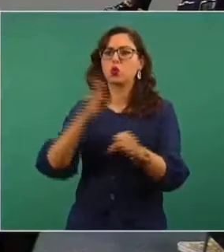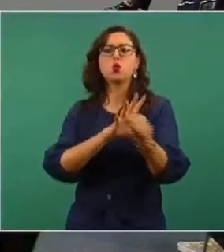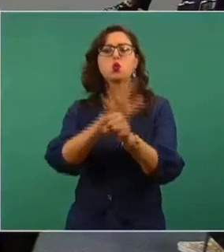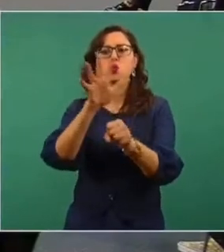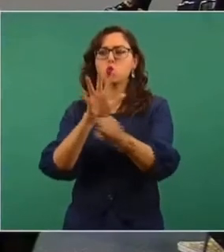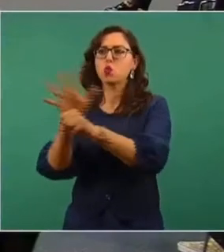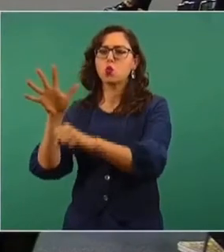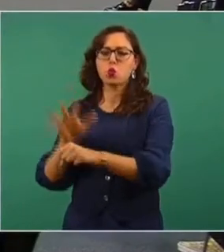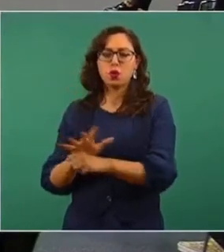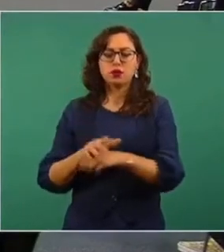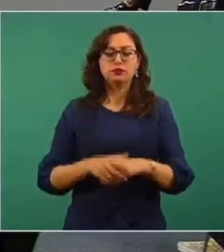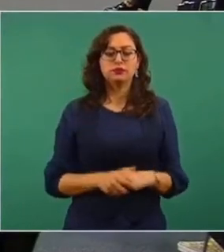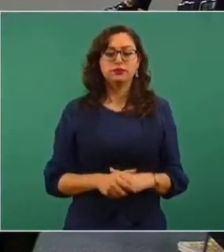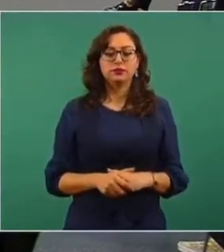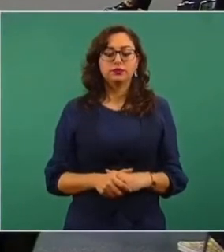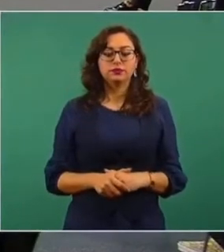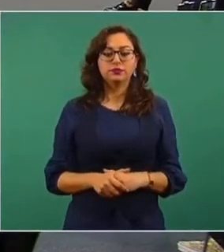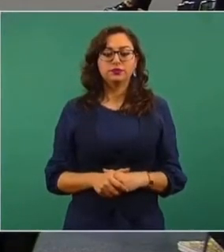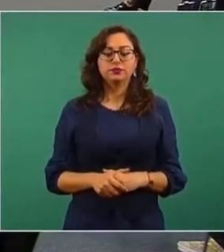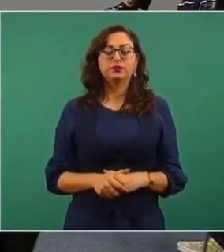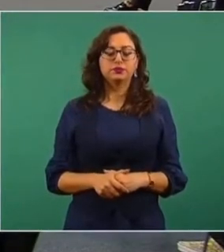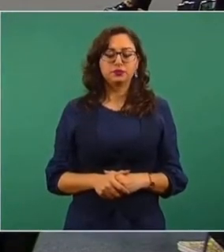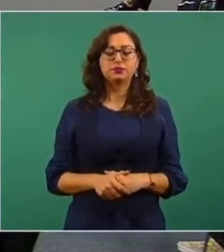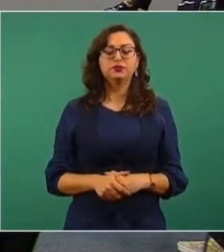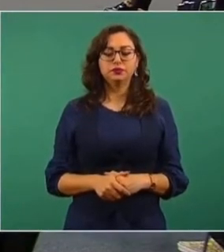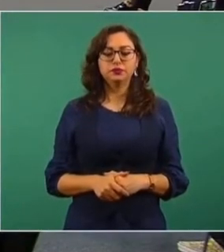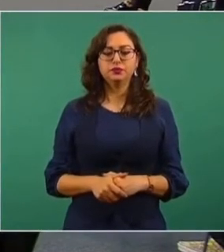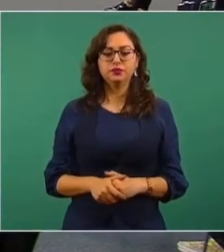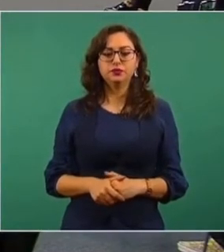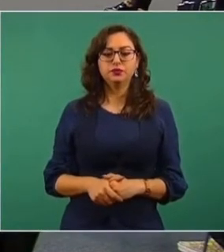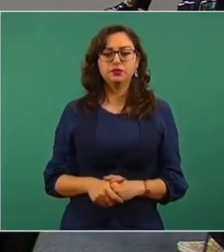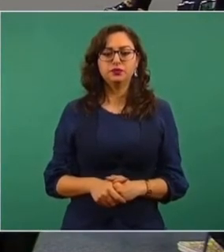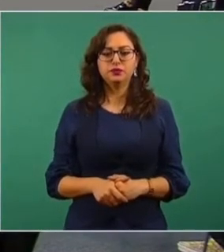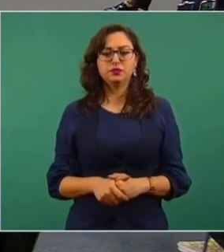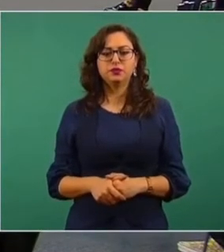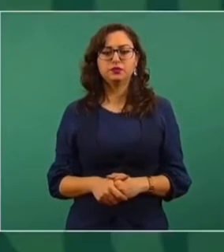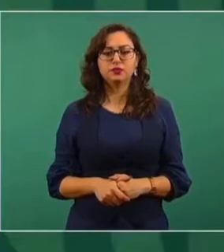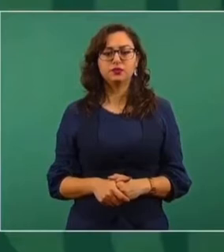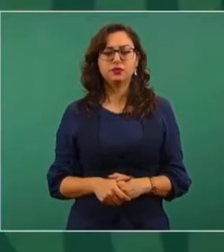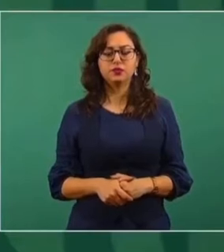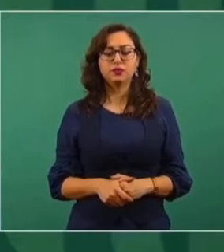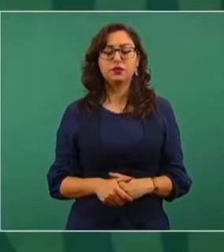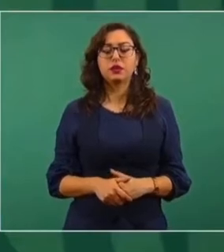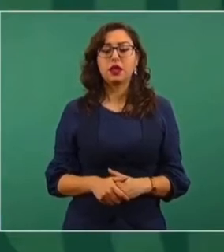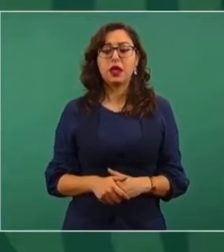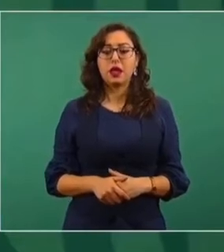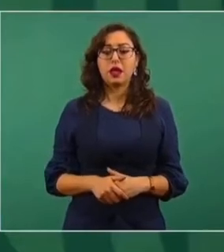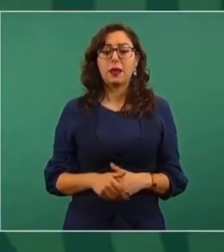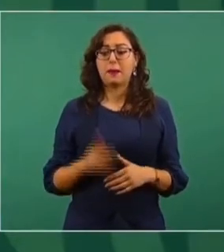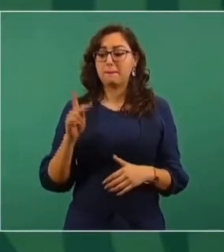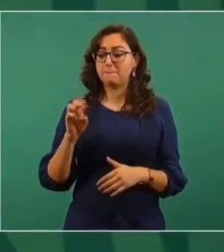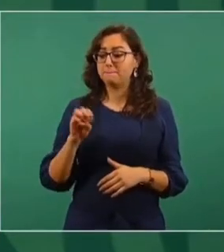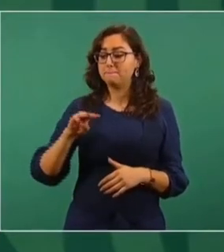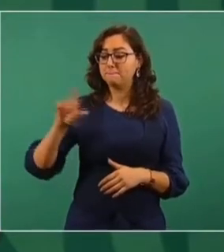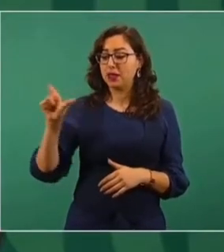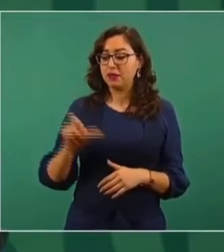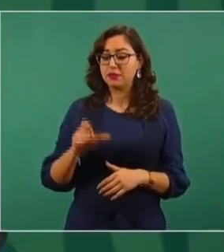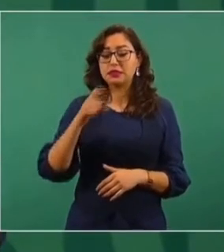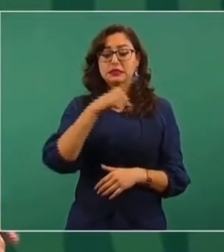Por norma, Petróleos Mexicanos debe trabajar con por lo menos dos calificadoras.